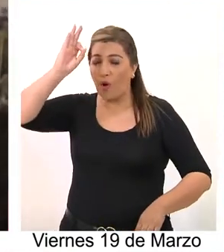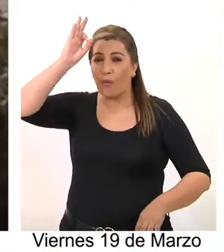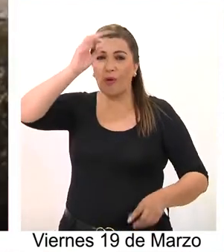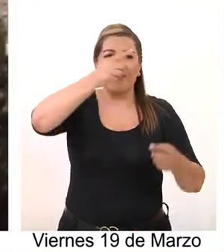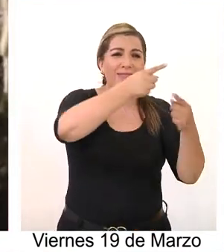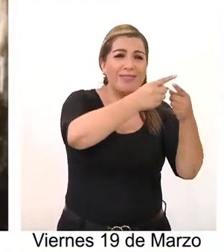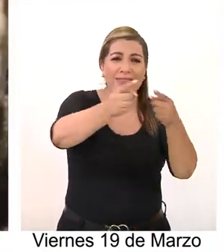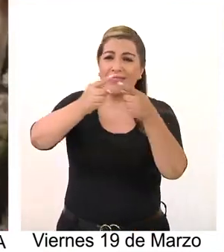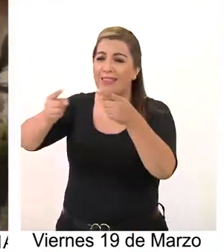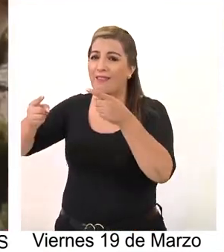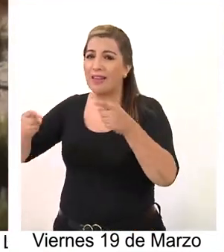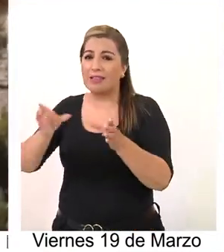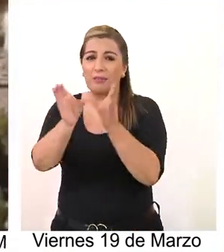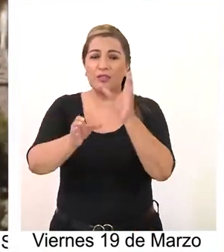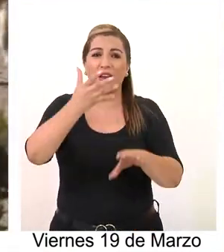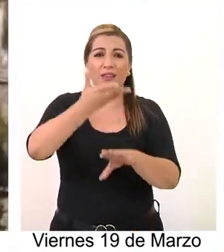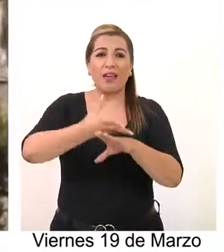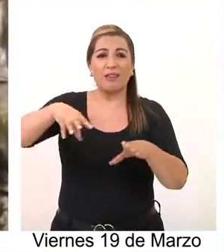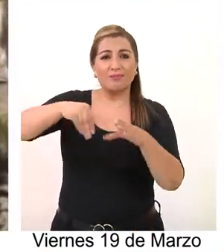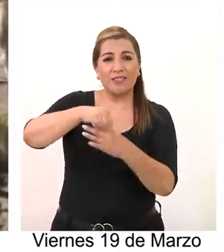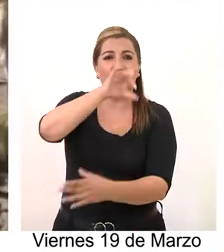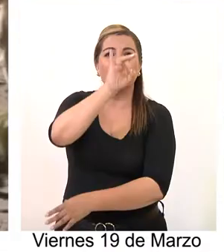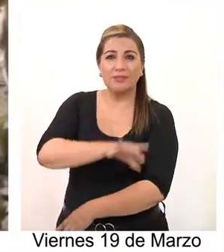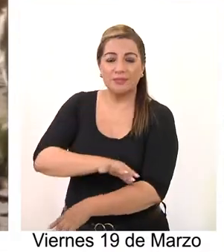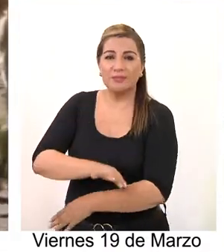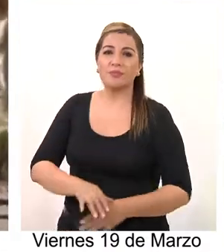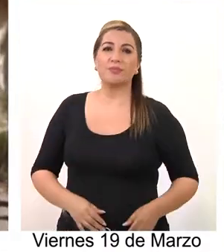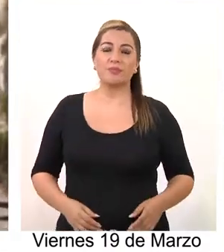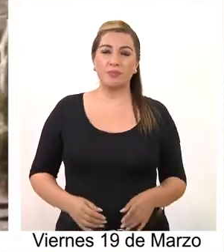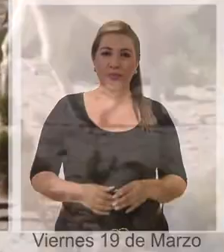visión de toda la diversidad de nuestro país.